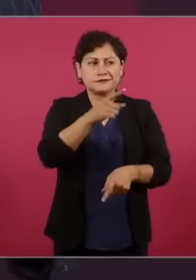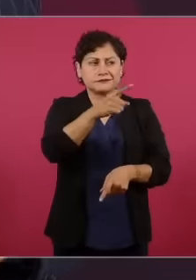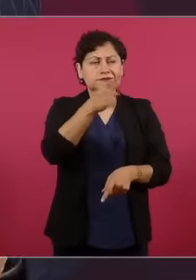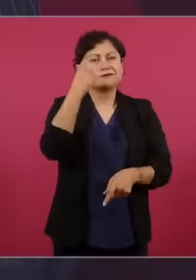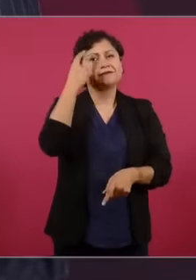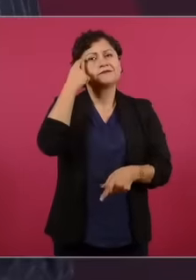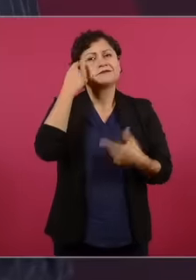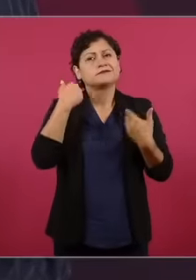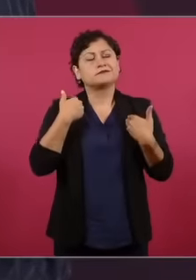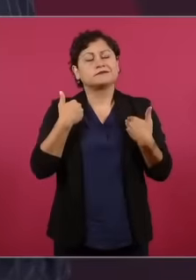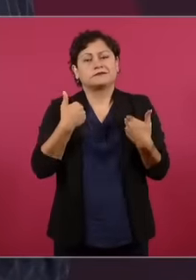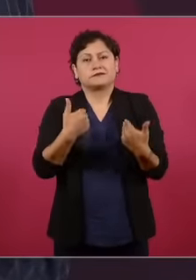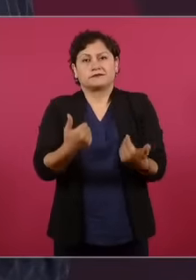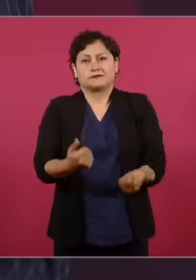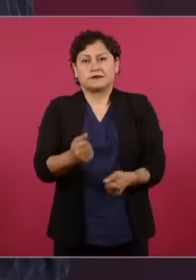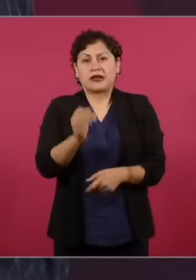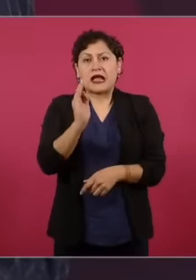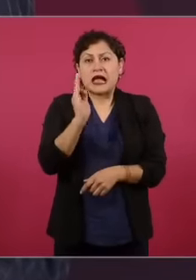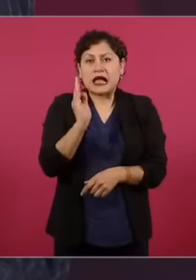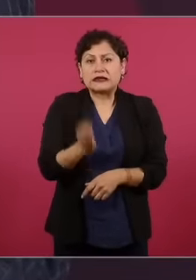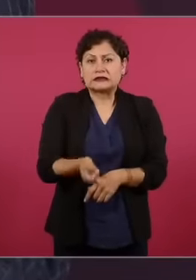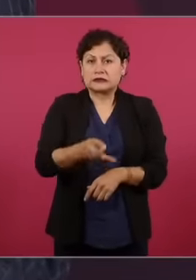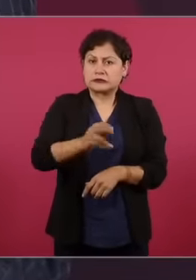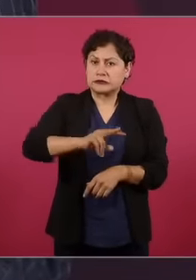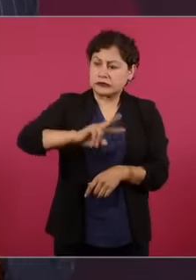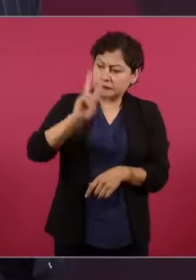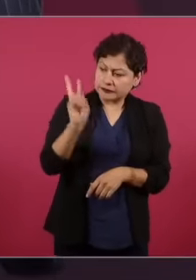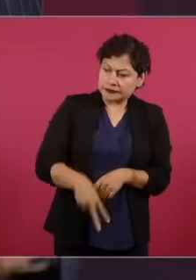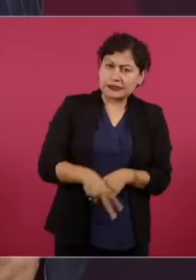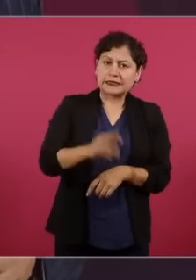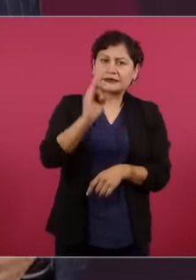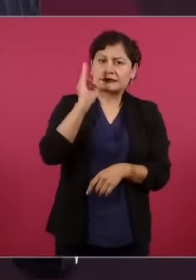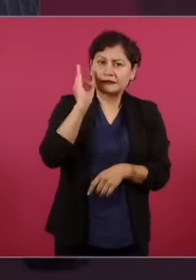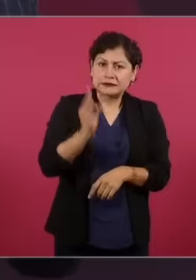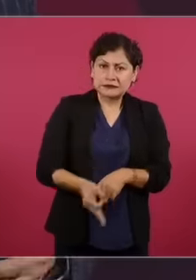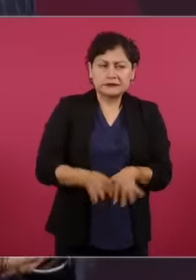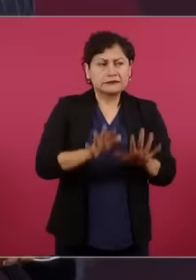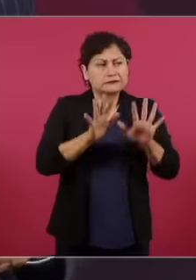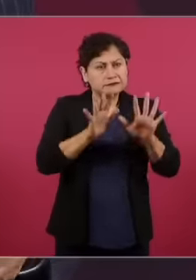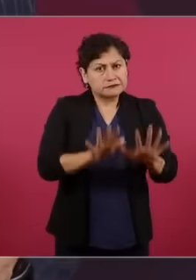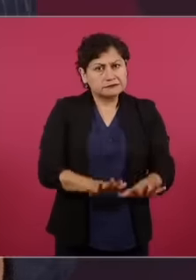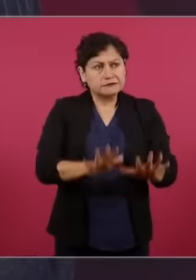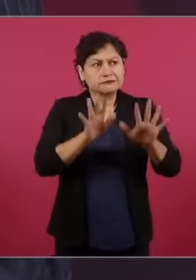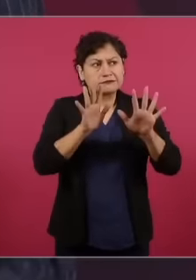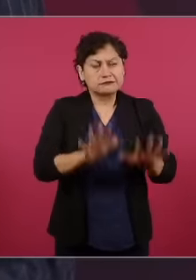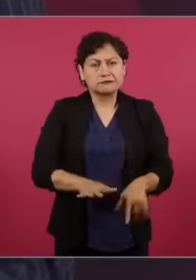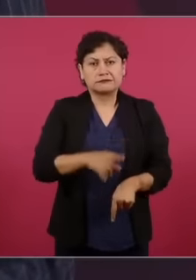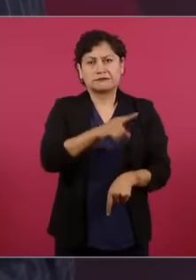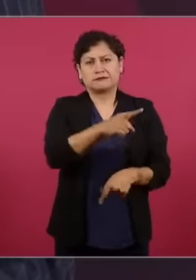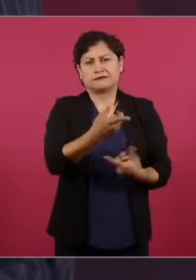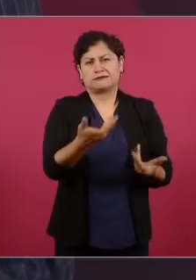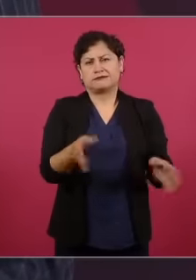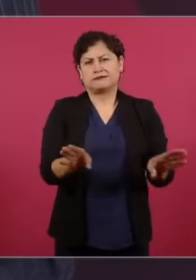la realidad Se moderen, que no hagan el ridículo